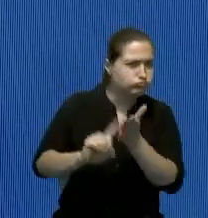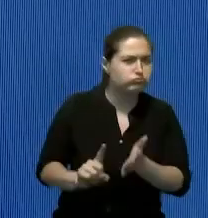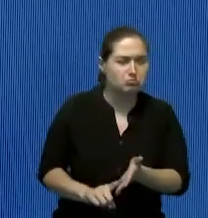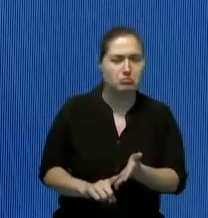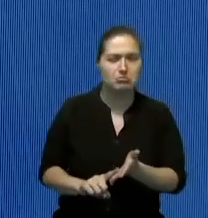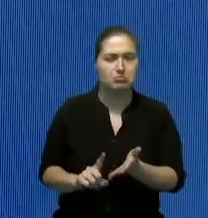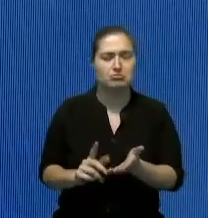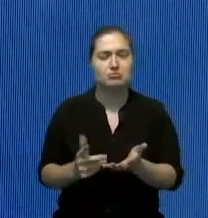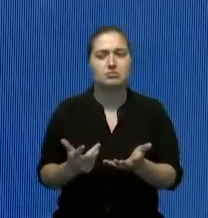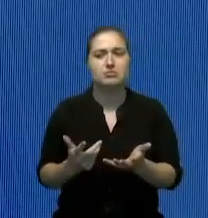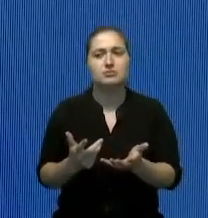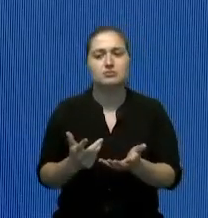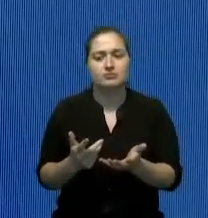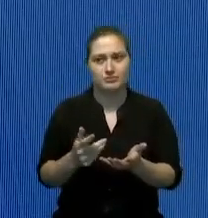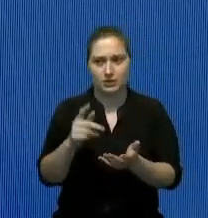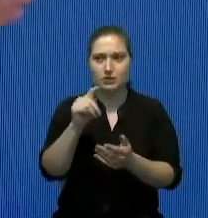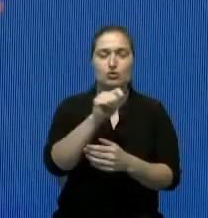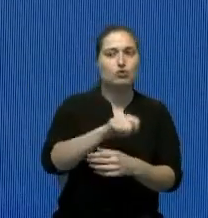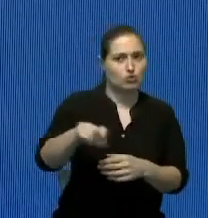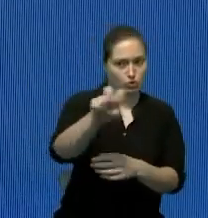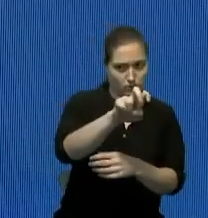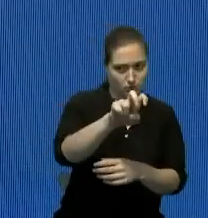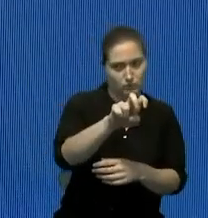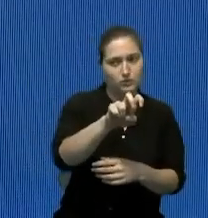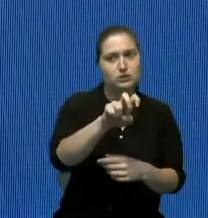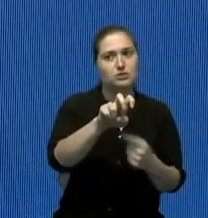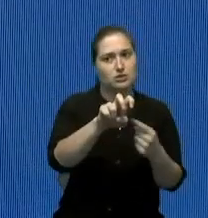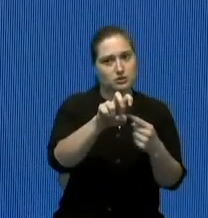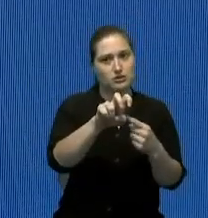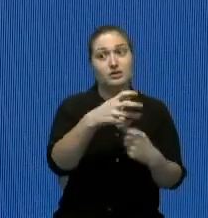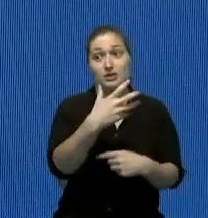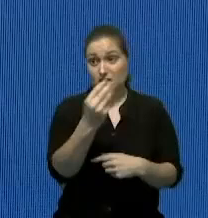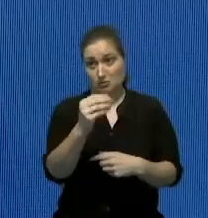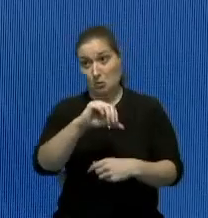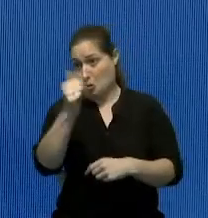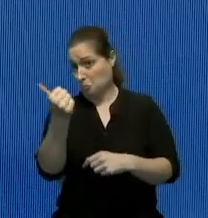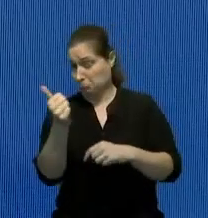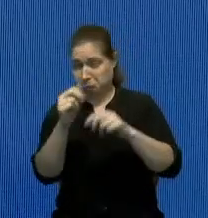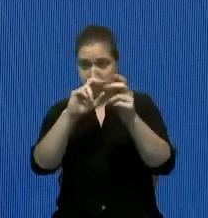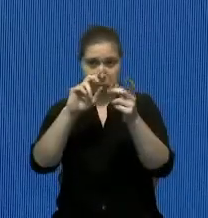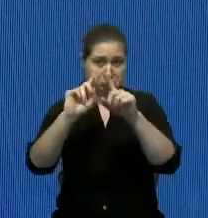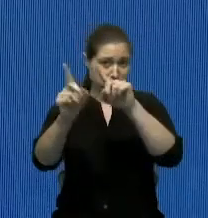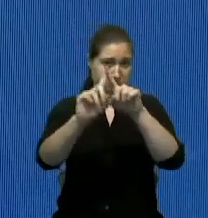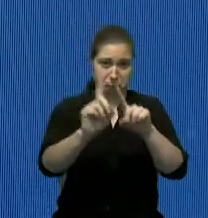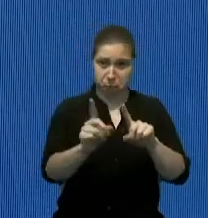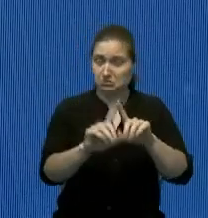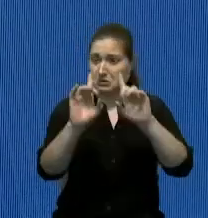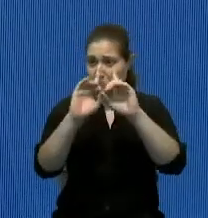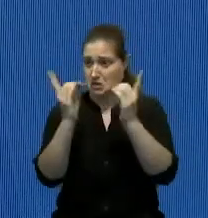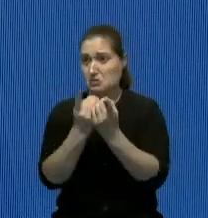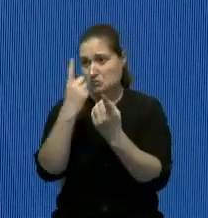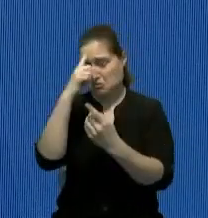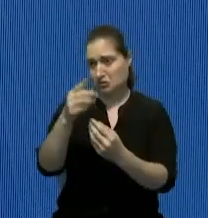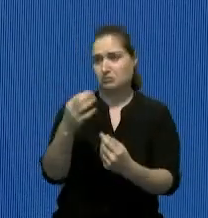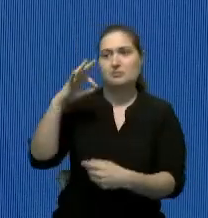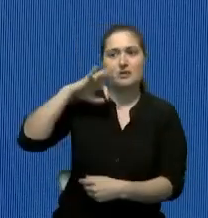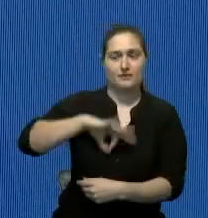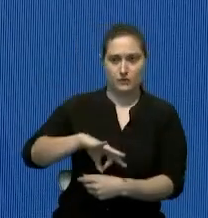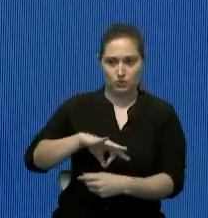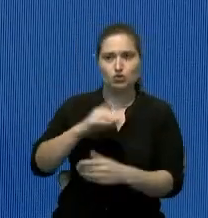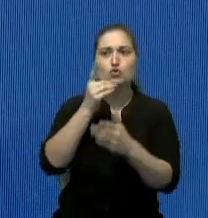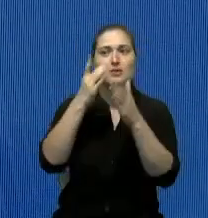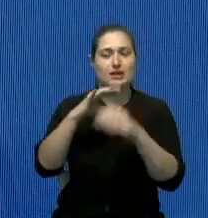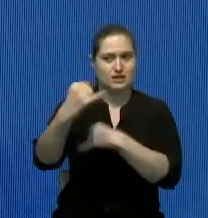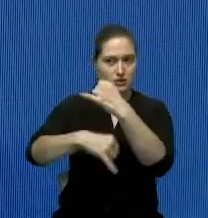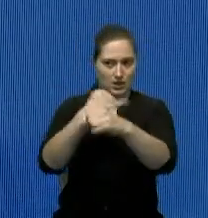especialmente en esa parte de turismo y de otras áreas que puedan impactar a los dominicanos en el exterior lo vamos a chequear